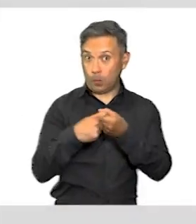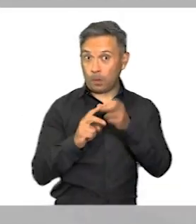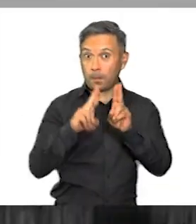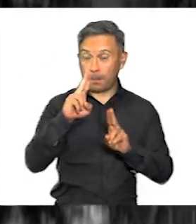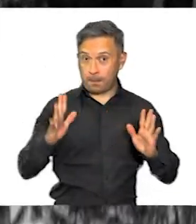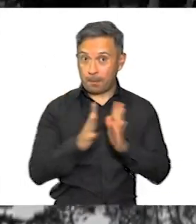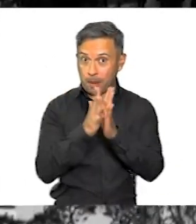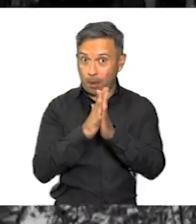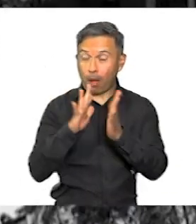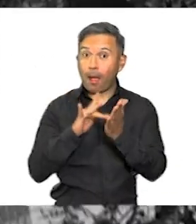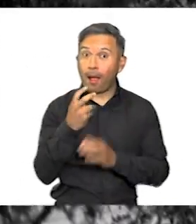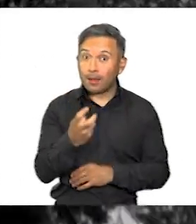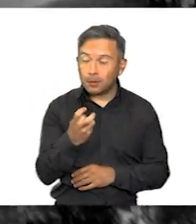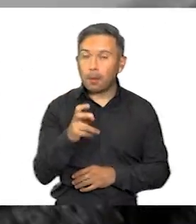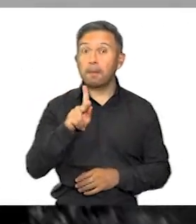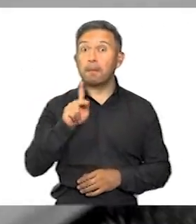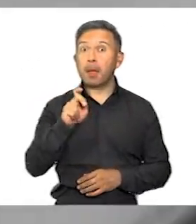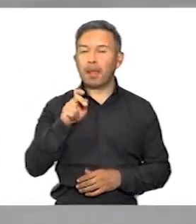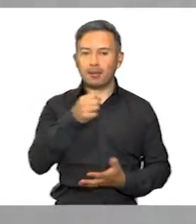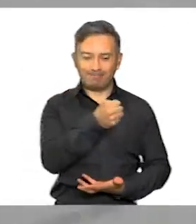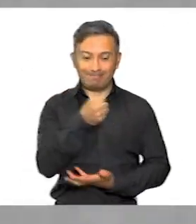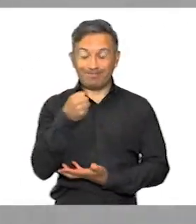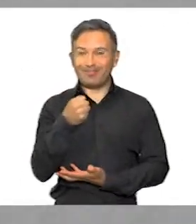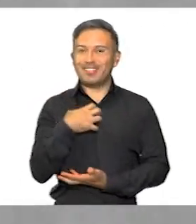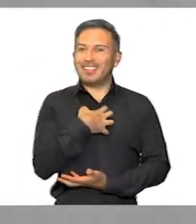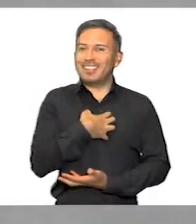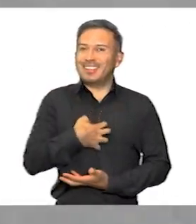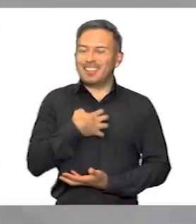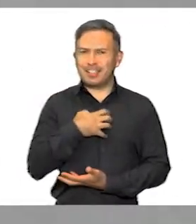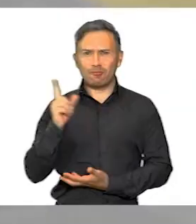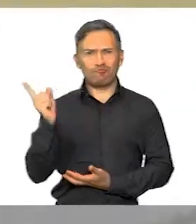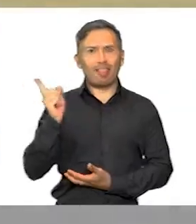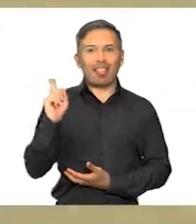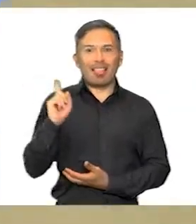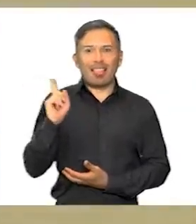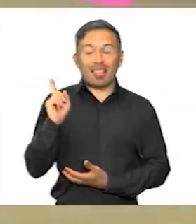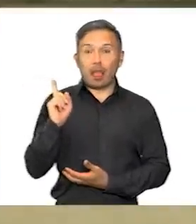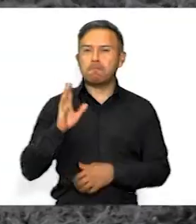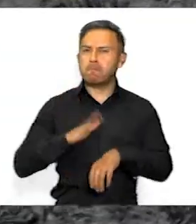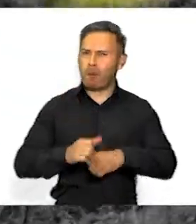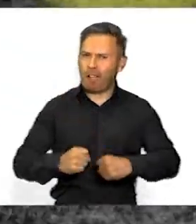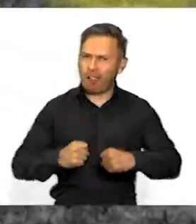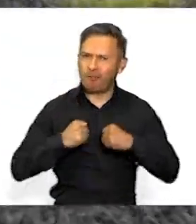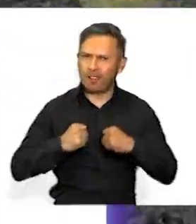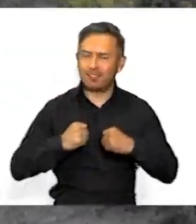Gracias a tu participación, Pepe sigue vivito, coleando y con más fuerza.